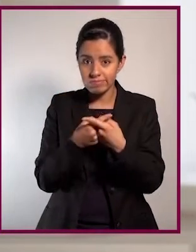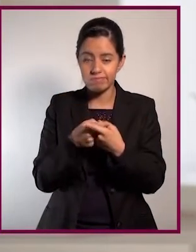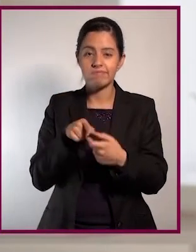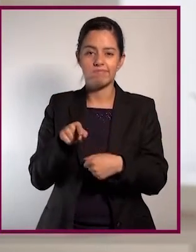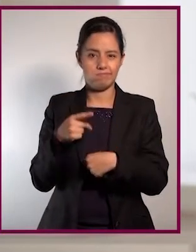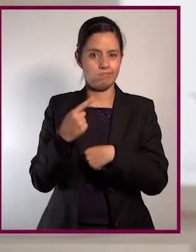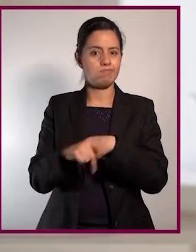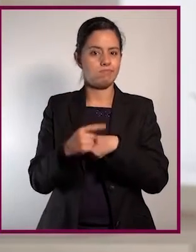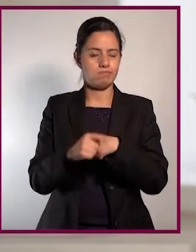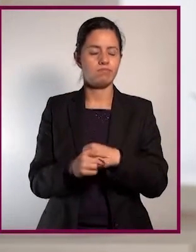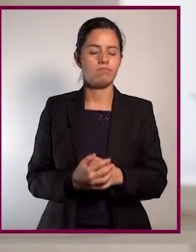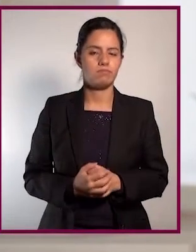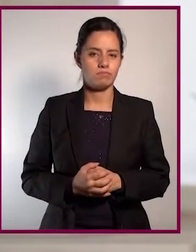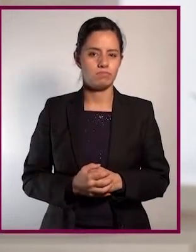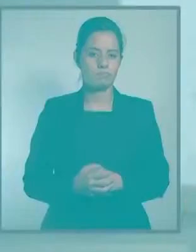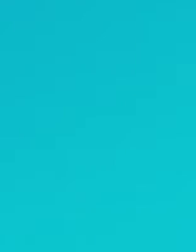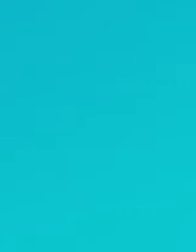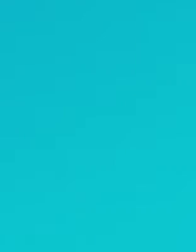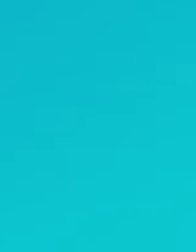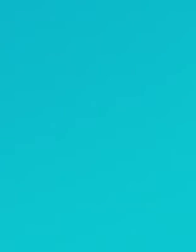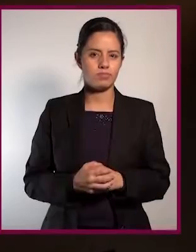podemos ponerlos en riesgo.